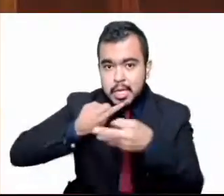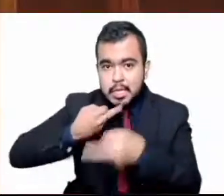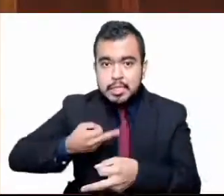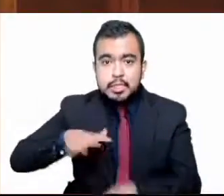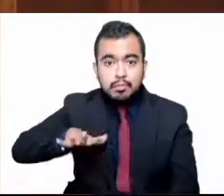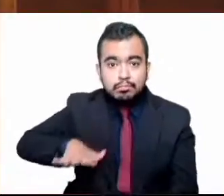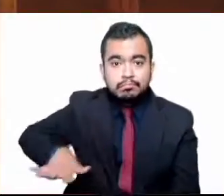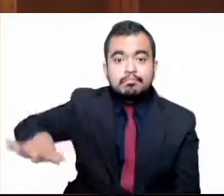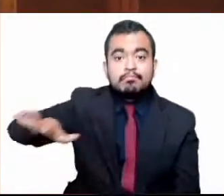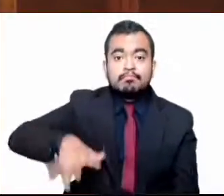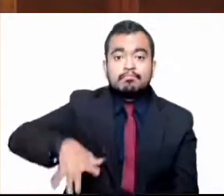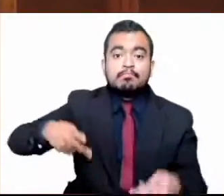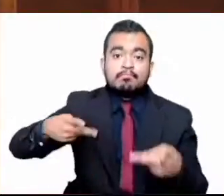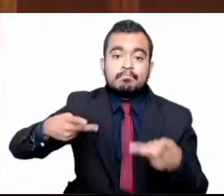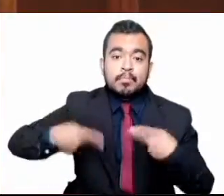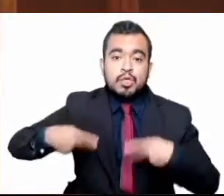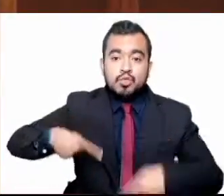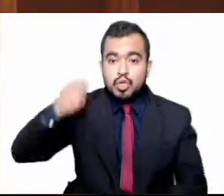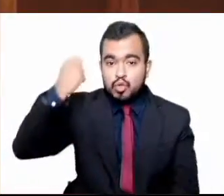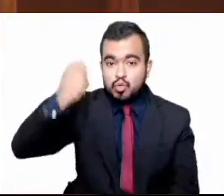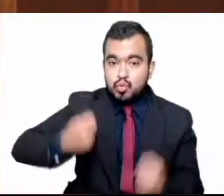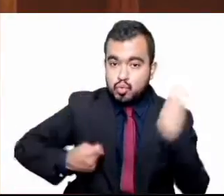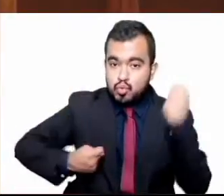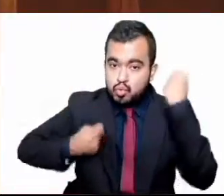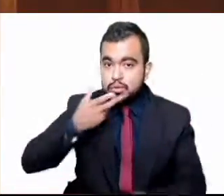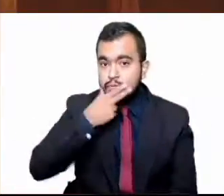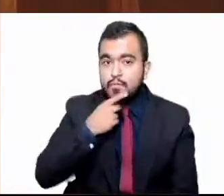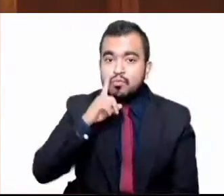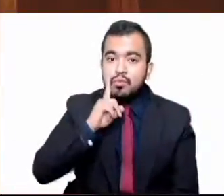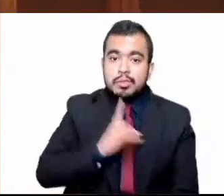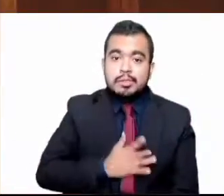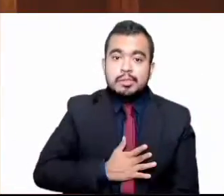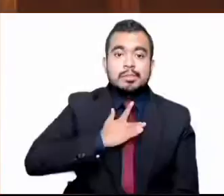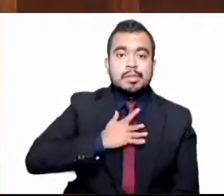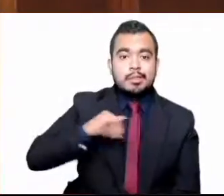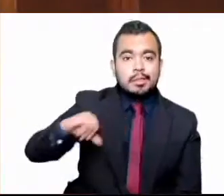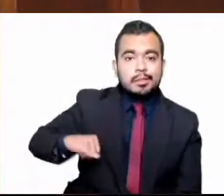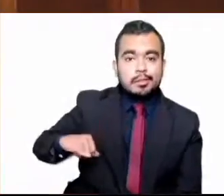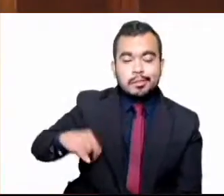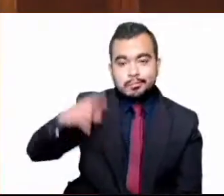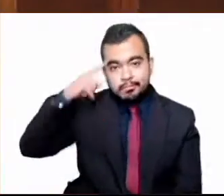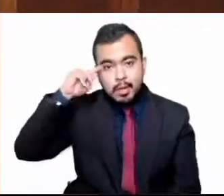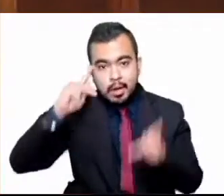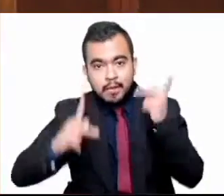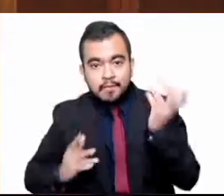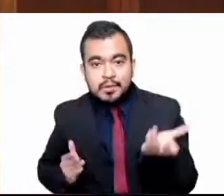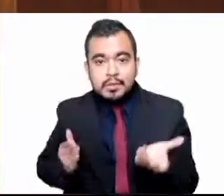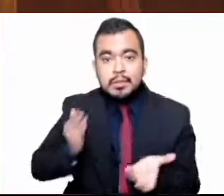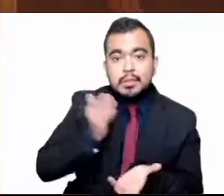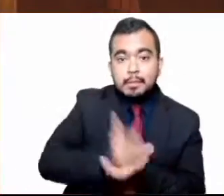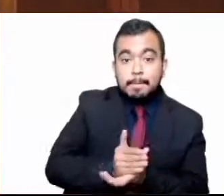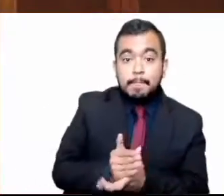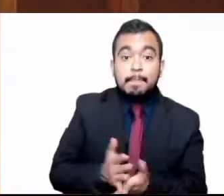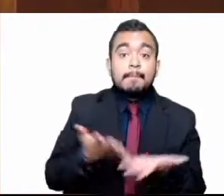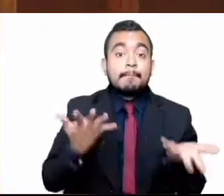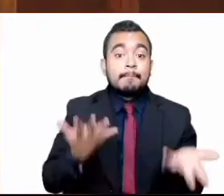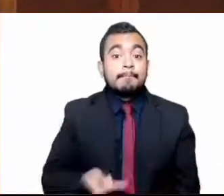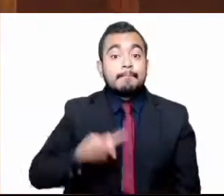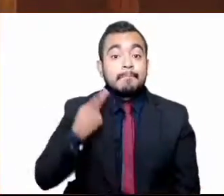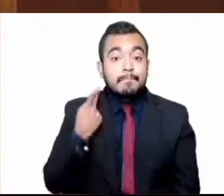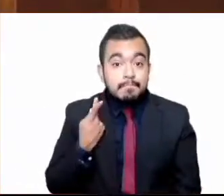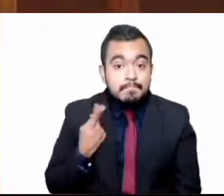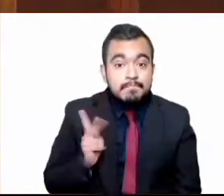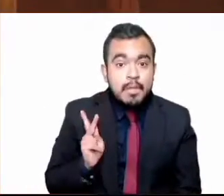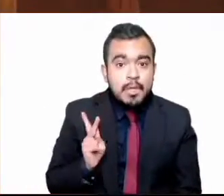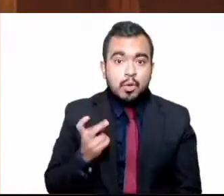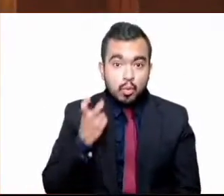las y los turistas. Sin embargo, no todos estos esfuerzos son necesariamente legales.